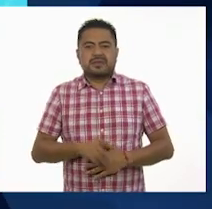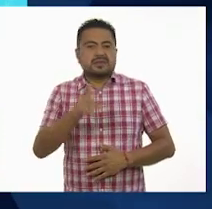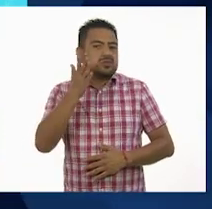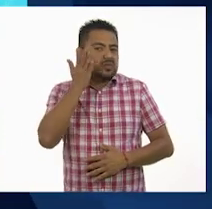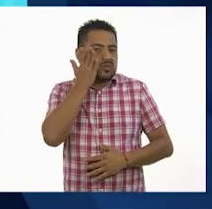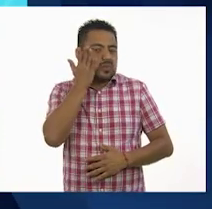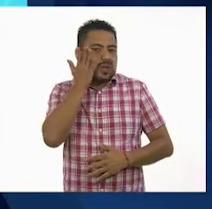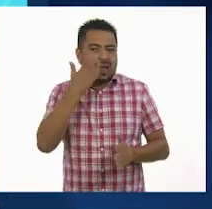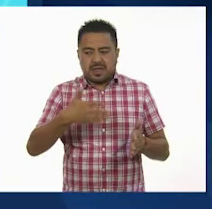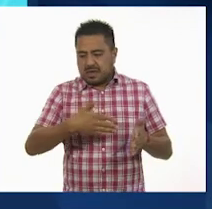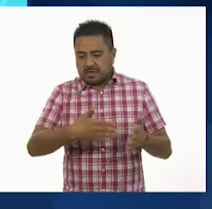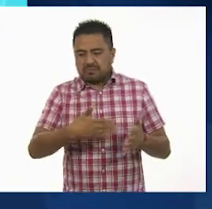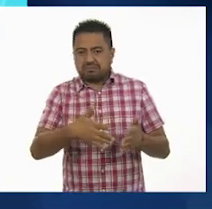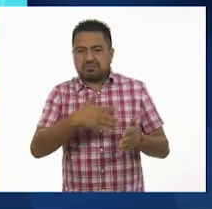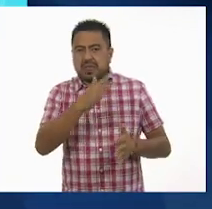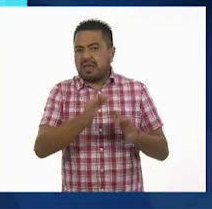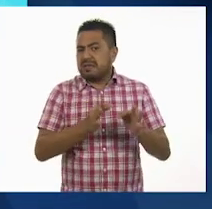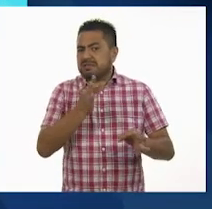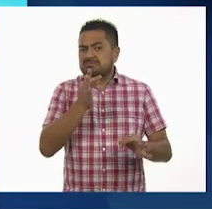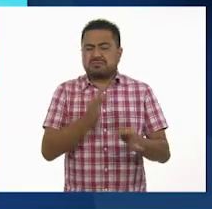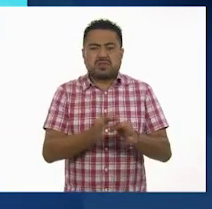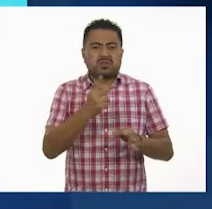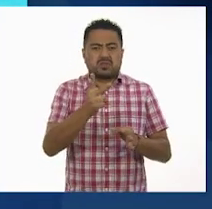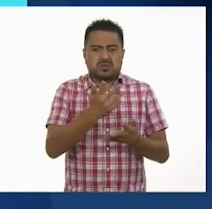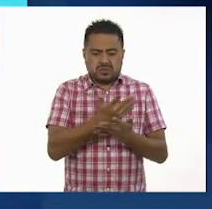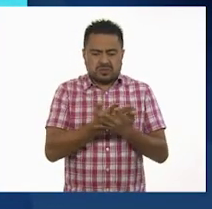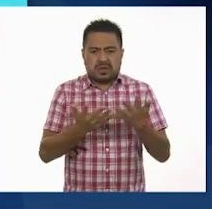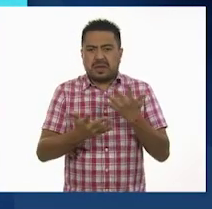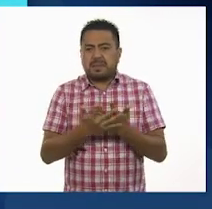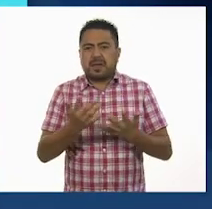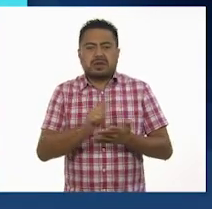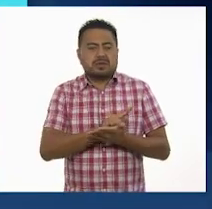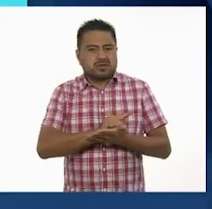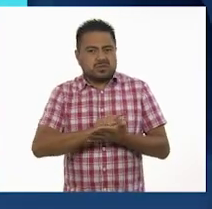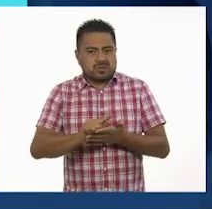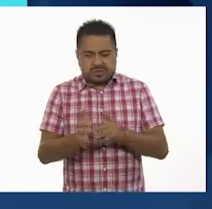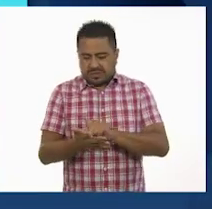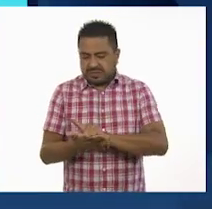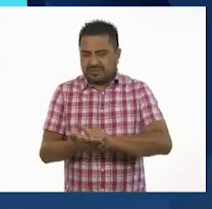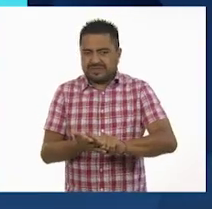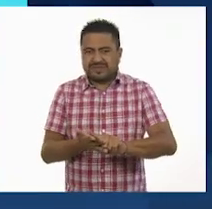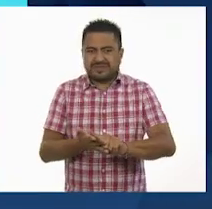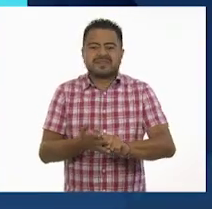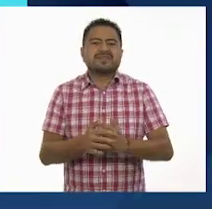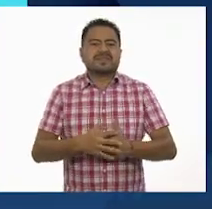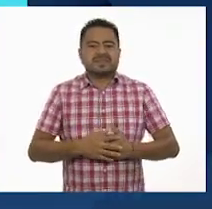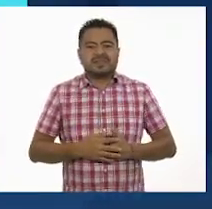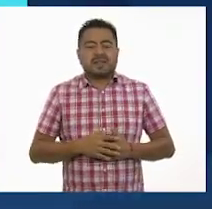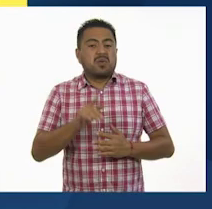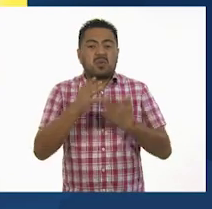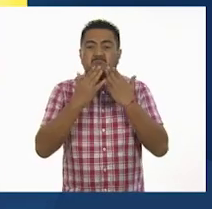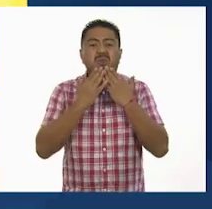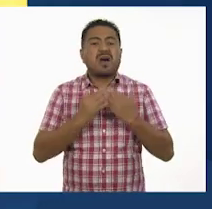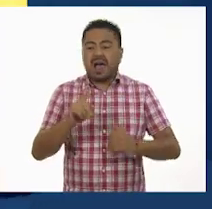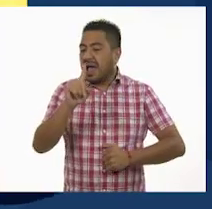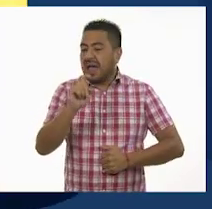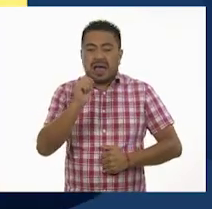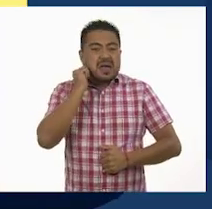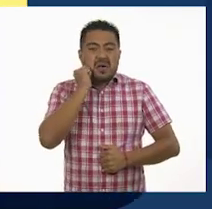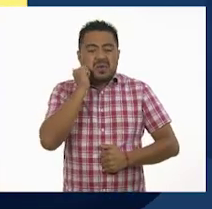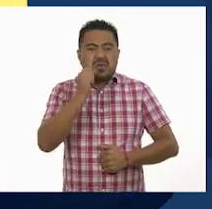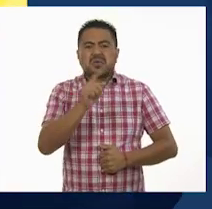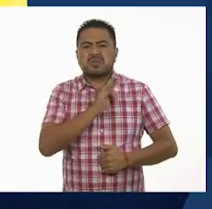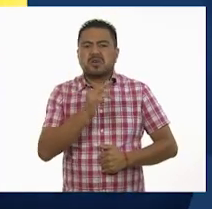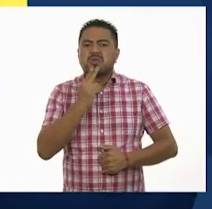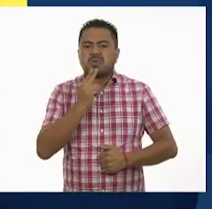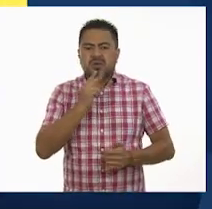Sécalas con una toalla. ¡Y listo! Tus manos están limpias. Si no tienes agua y jabón,